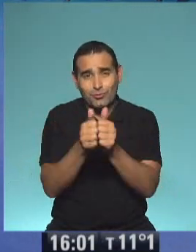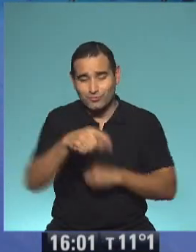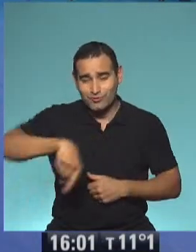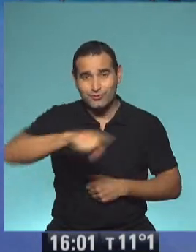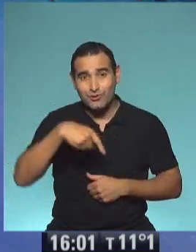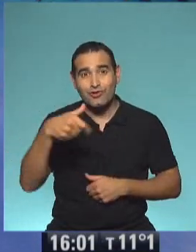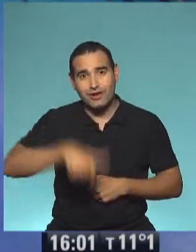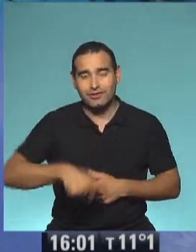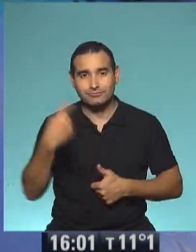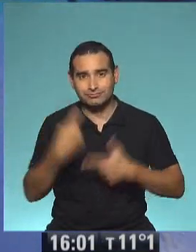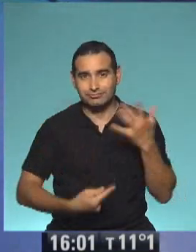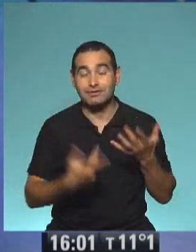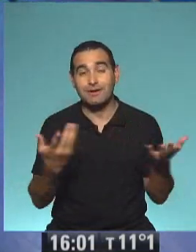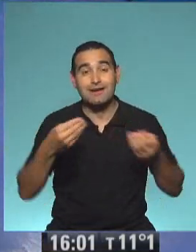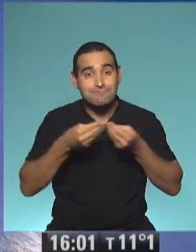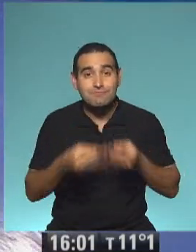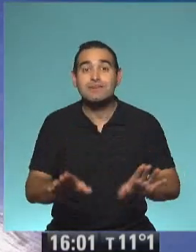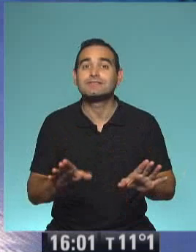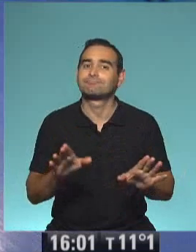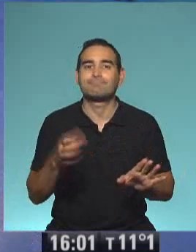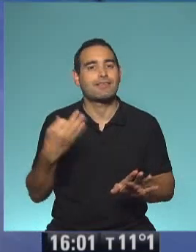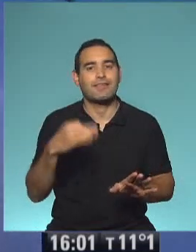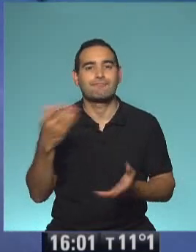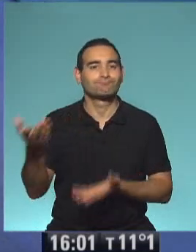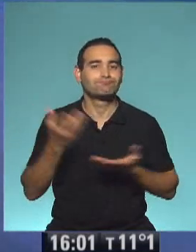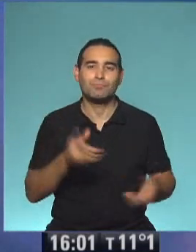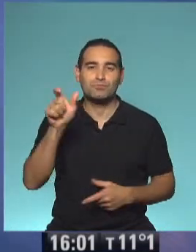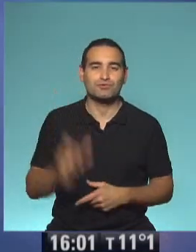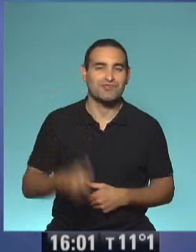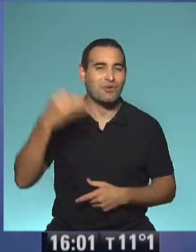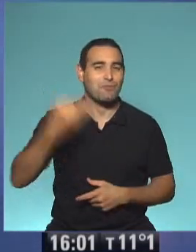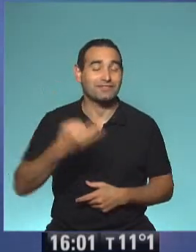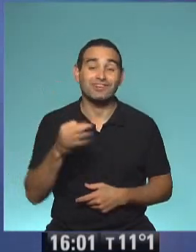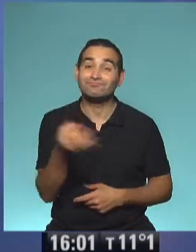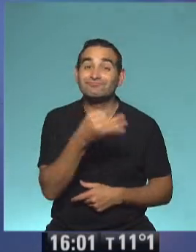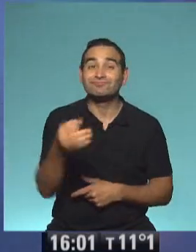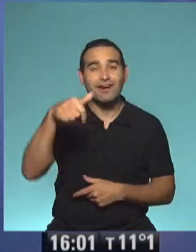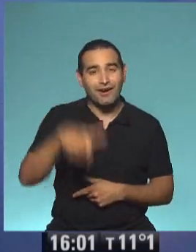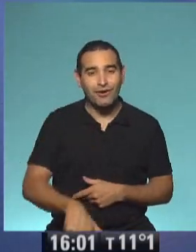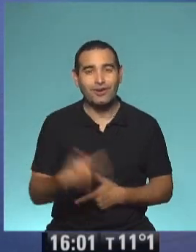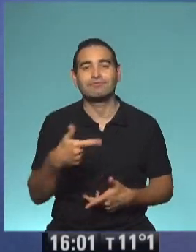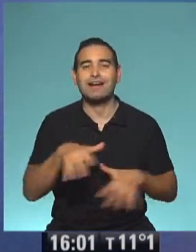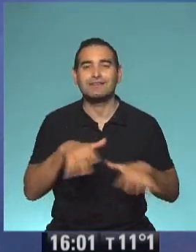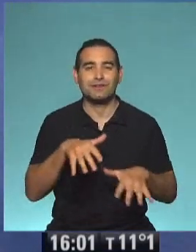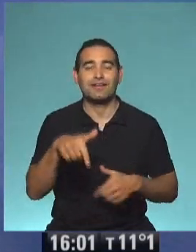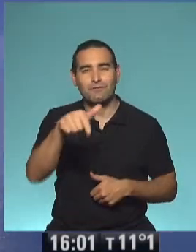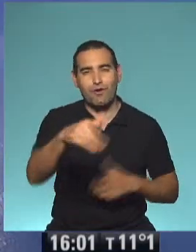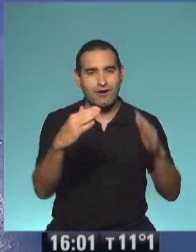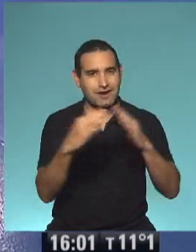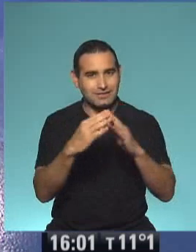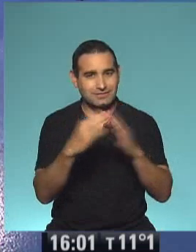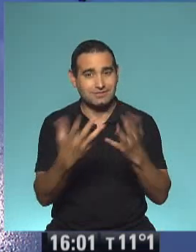tenemos un montón de contenidos. Pero para empezar, tenemos que presentar a alguien muy especial. Así es, así que vamos a hacer una actividad con ustedes desde casa,